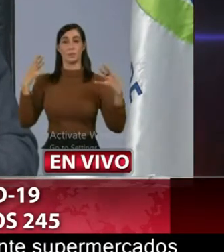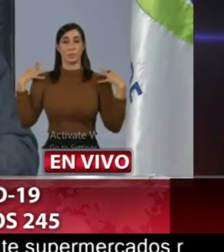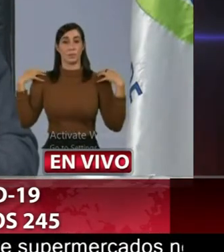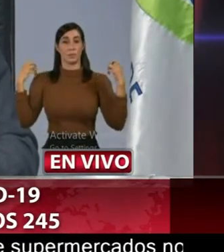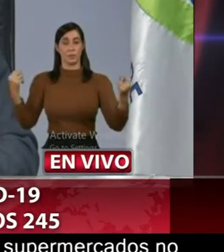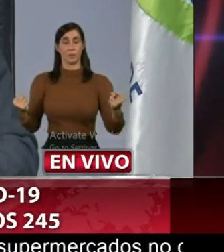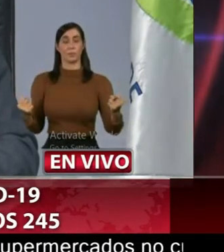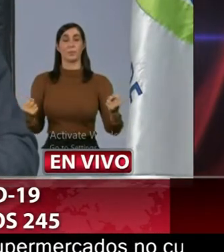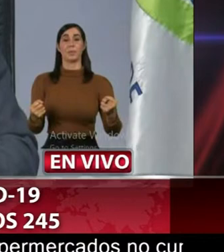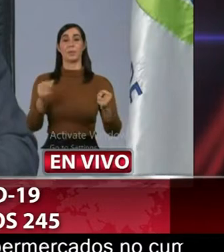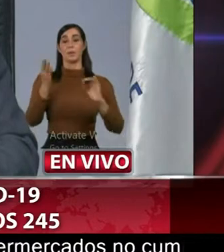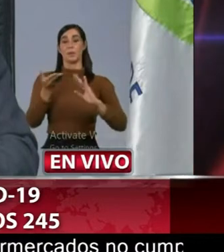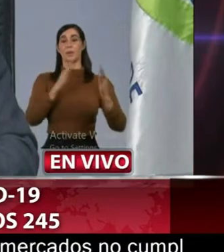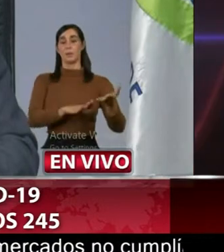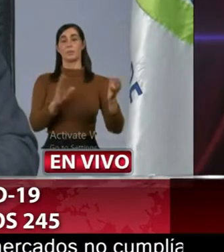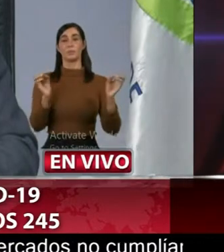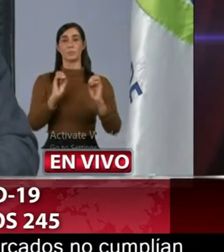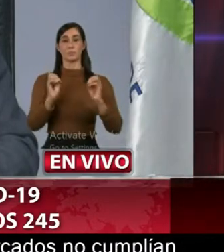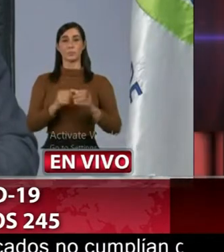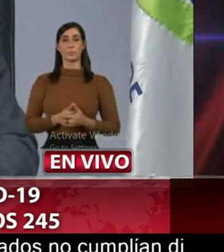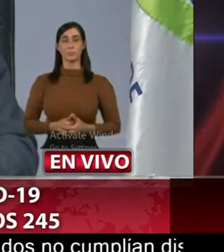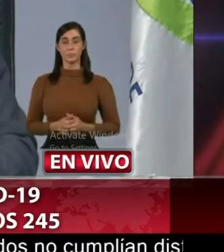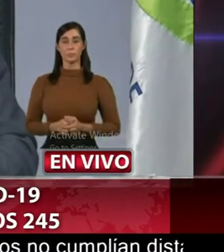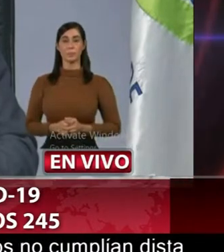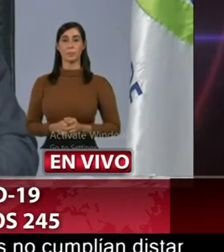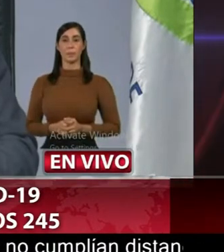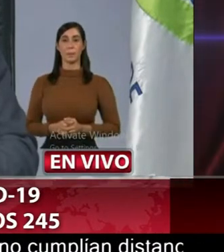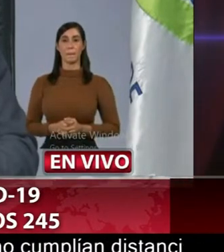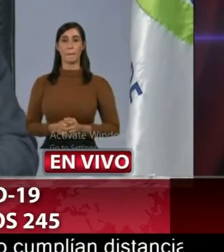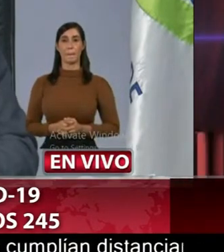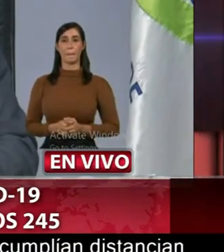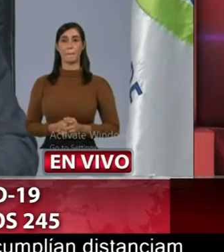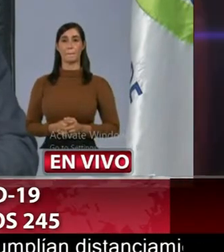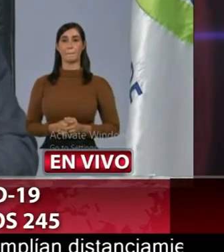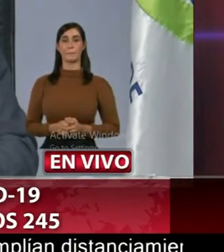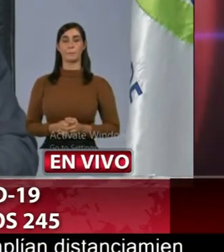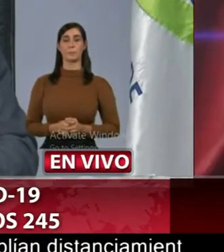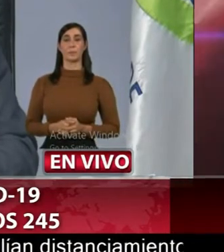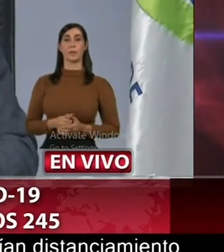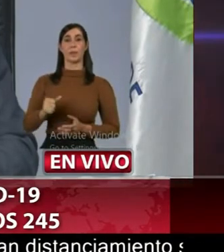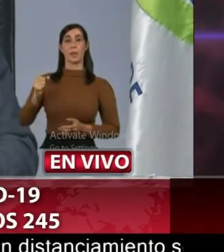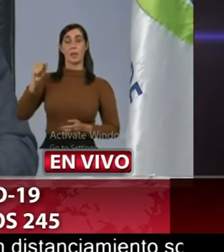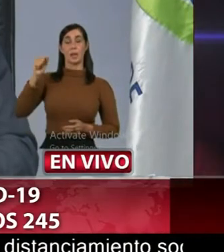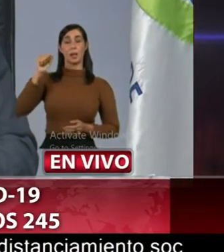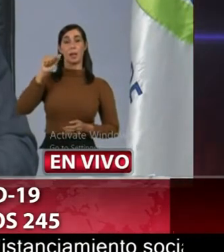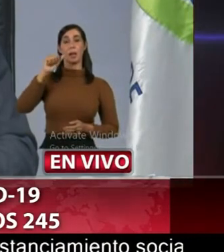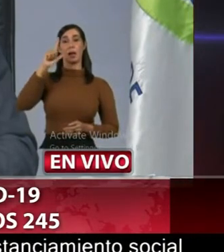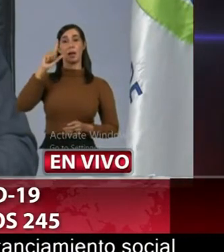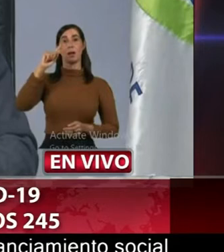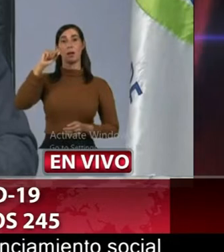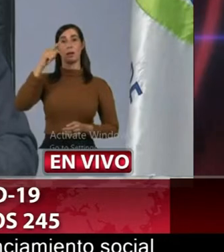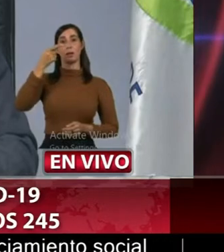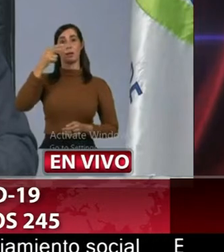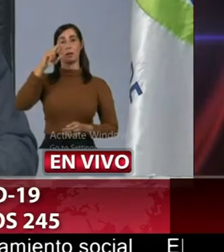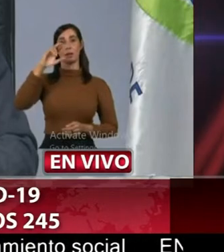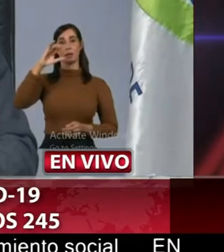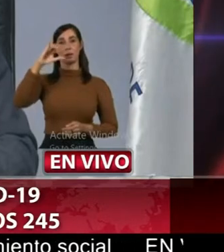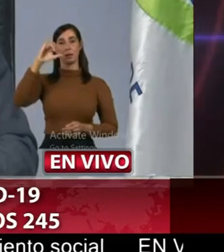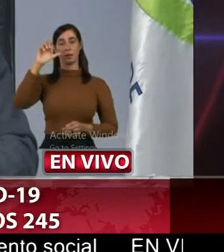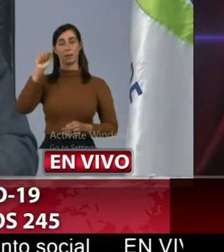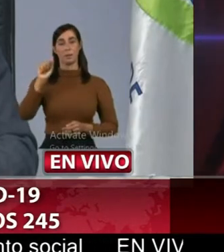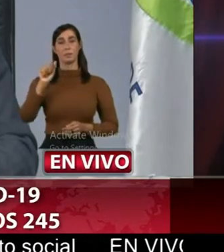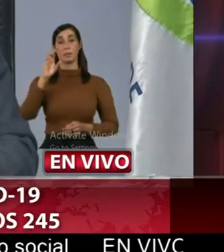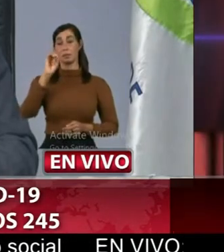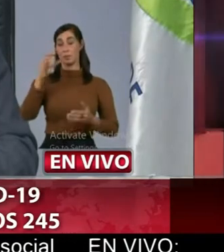recuperadas cero fallecimiento La Alta Gracia cero casos nuevos 93